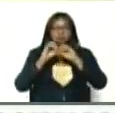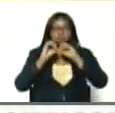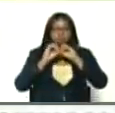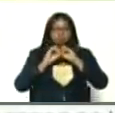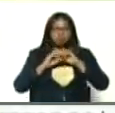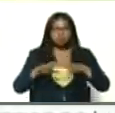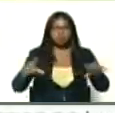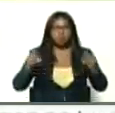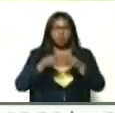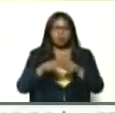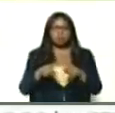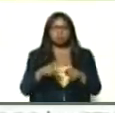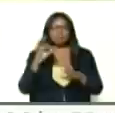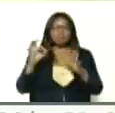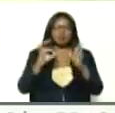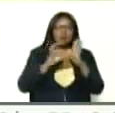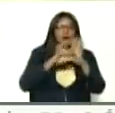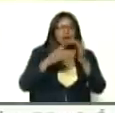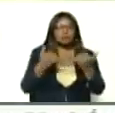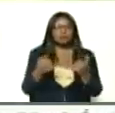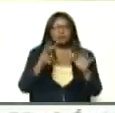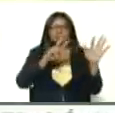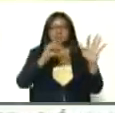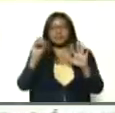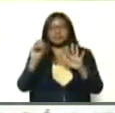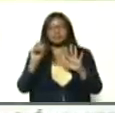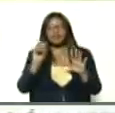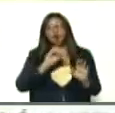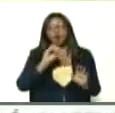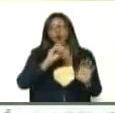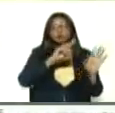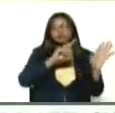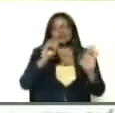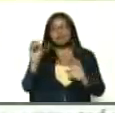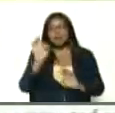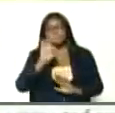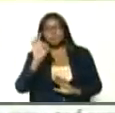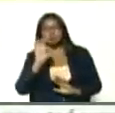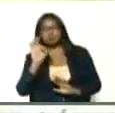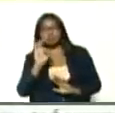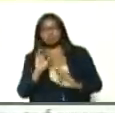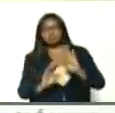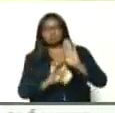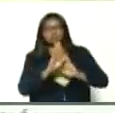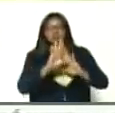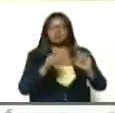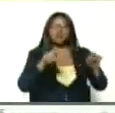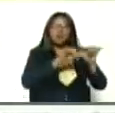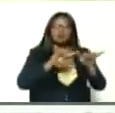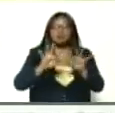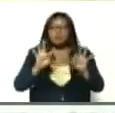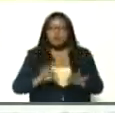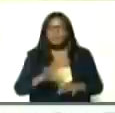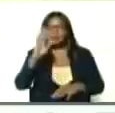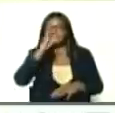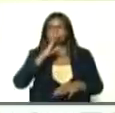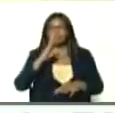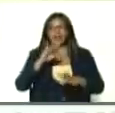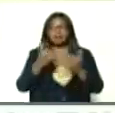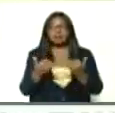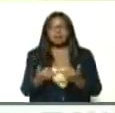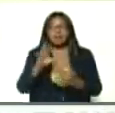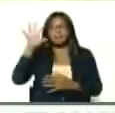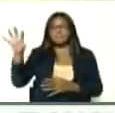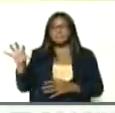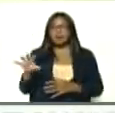las tasas de contagio, en un 70%, 60, 70%, como está ocurriendo, en Brasil, y ya está ocurriendo, en